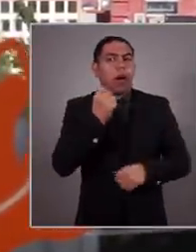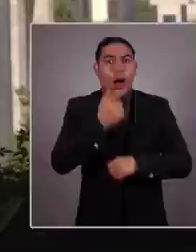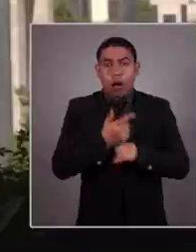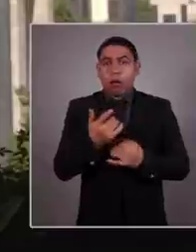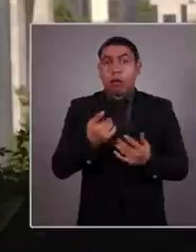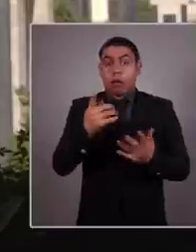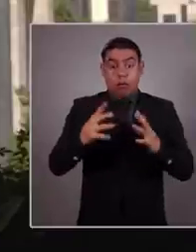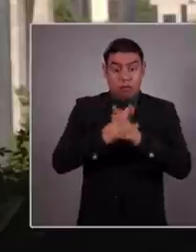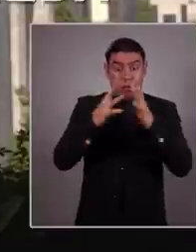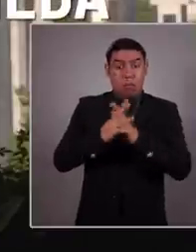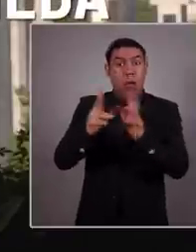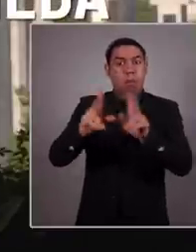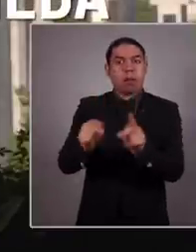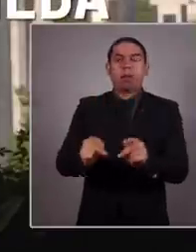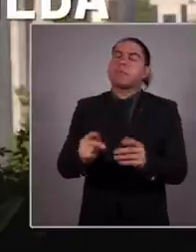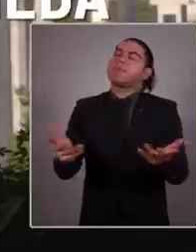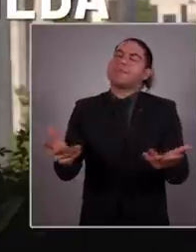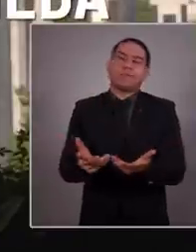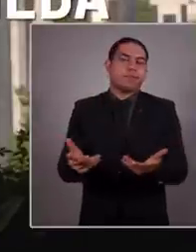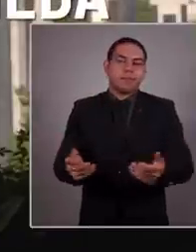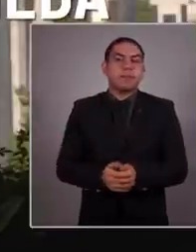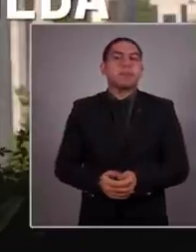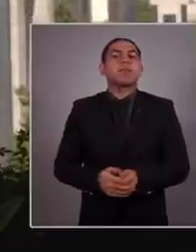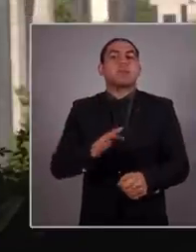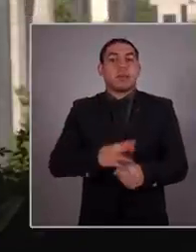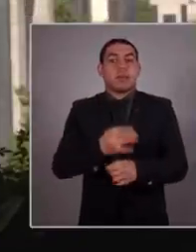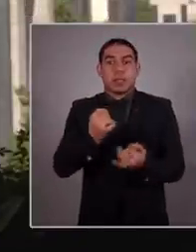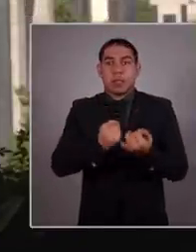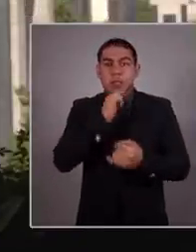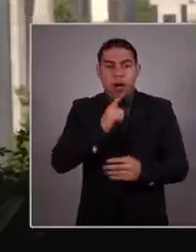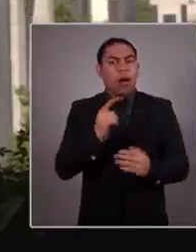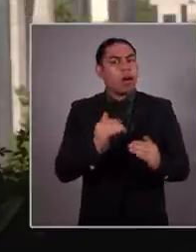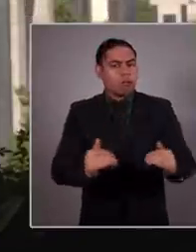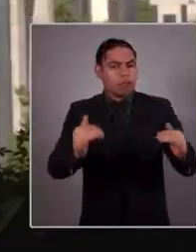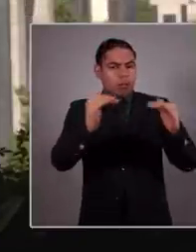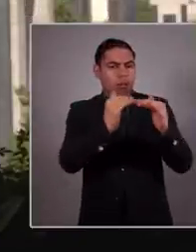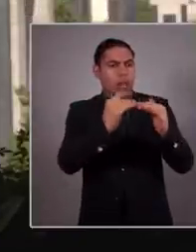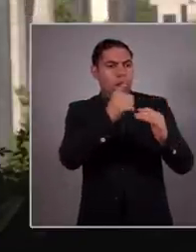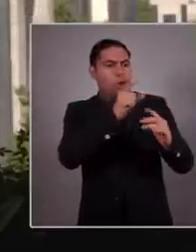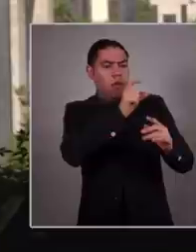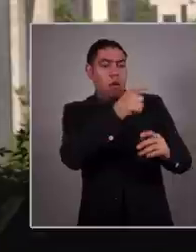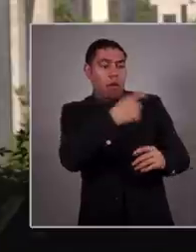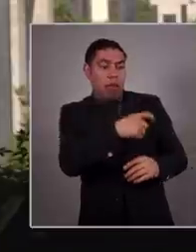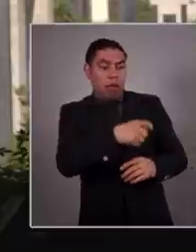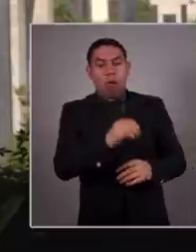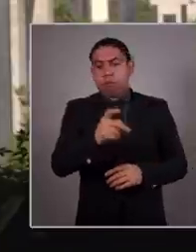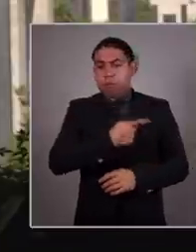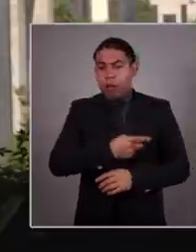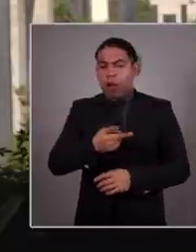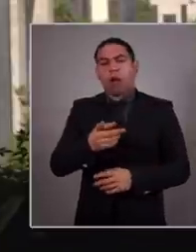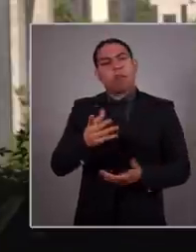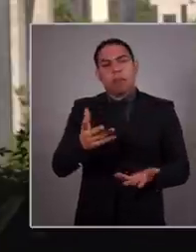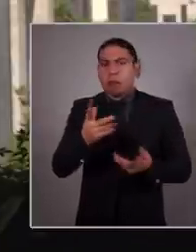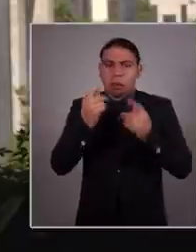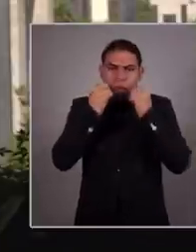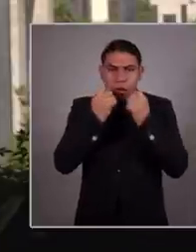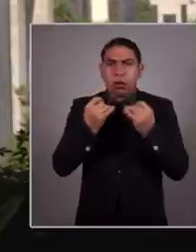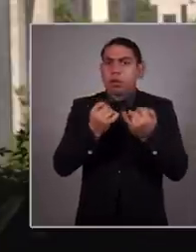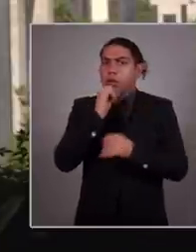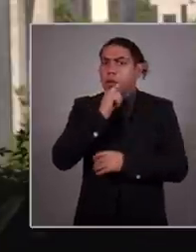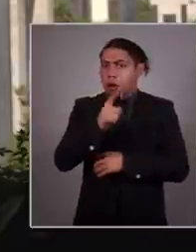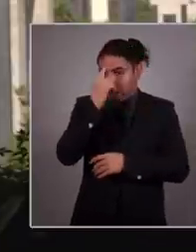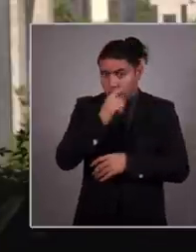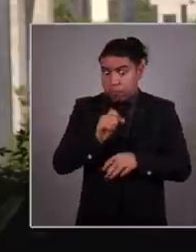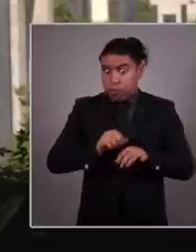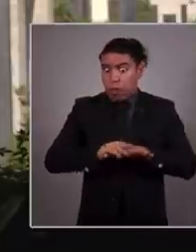hace la paz. México no merece el pasado de desigualdad y clasismo, ni el pasado de un gobierno que hoy, para perpetuarse en el poder, busca expandir la